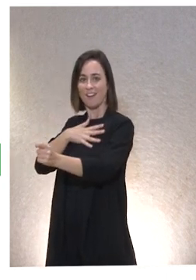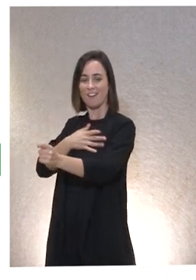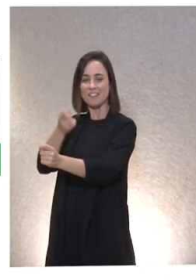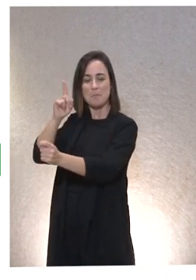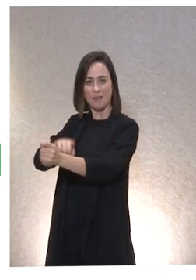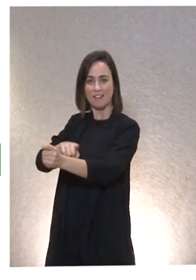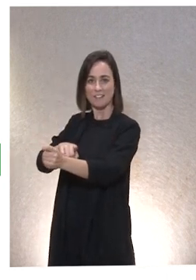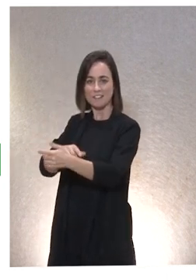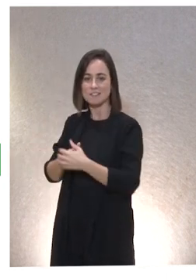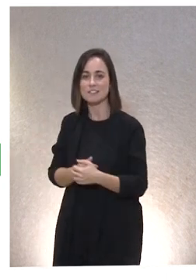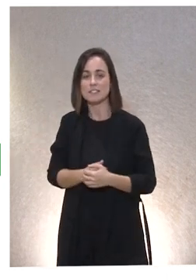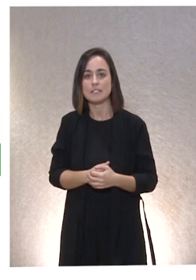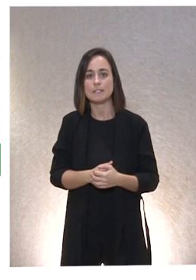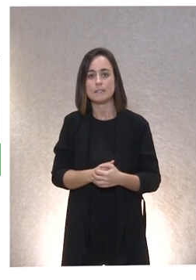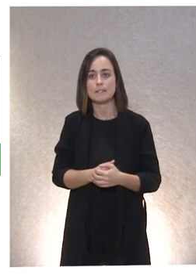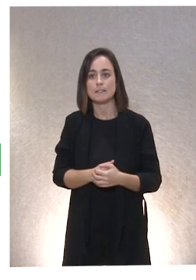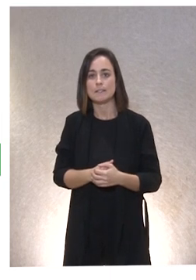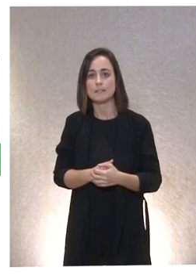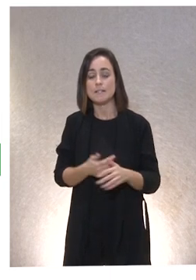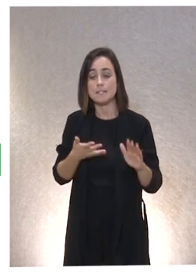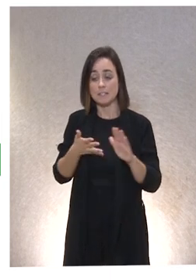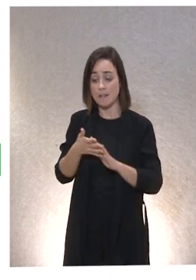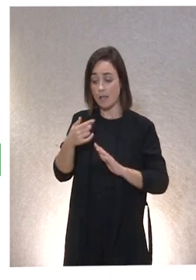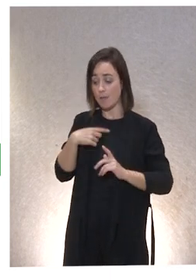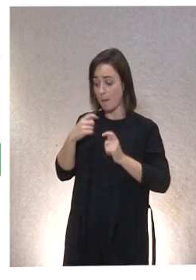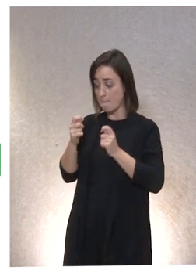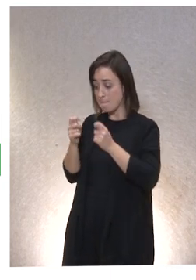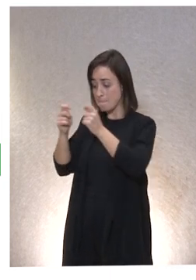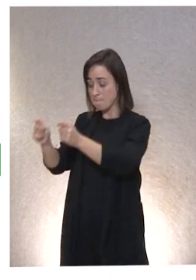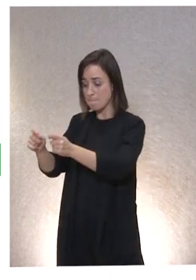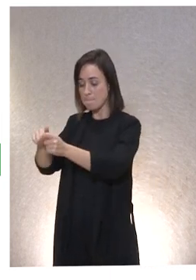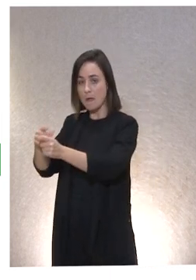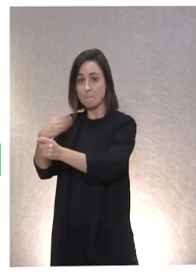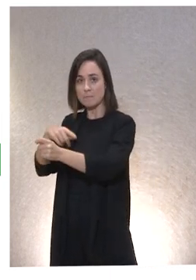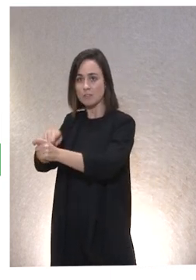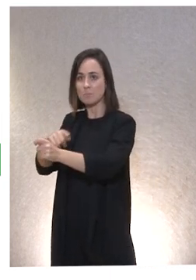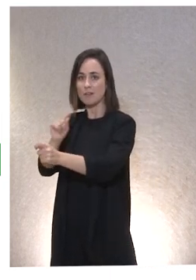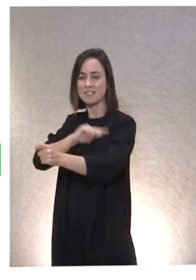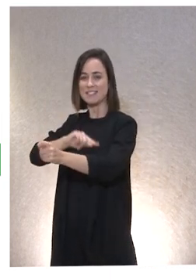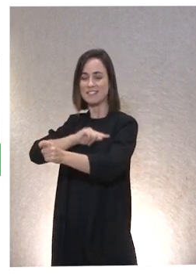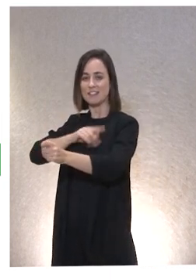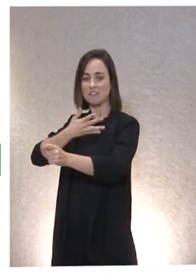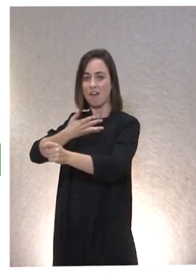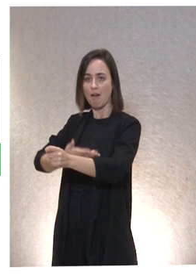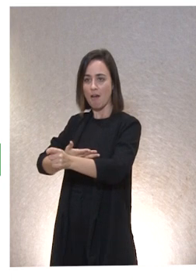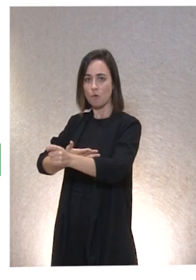cuánto, piensa un momento cuánto en eso que has dado había de recibido. Y verás lo que hay.